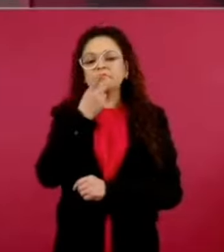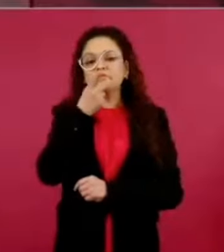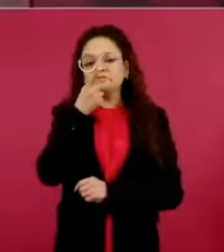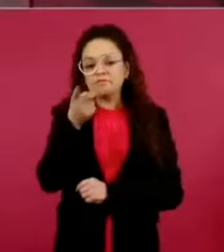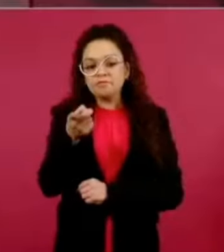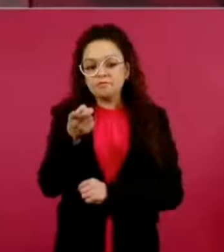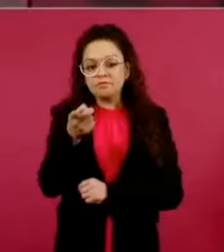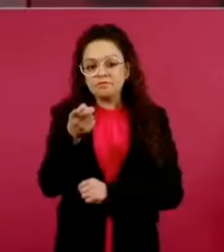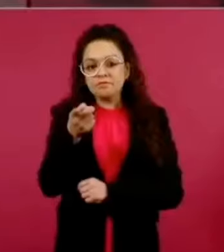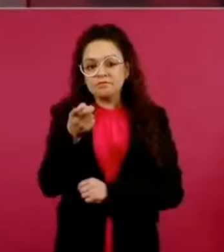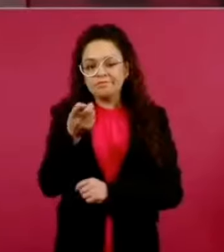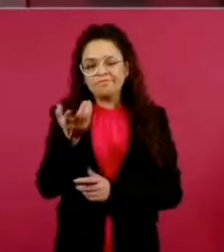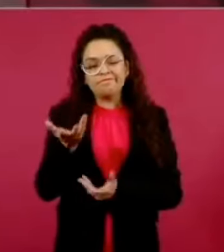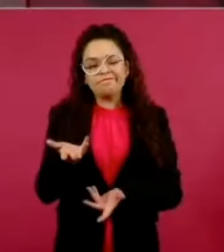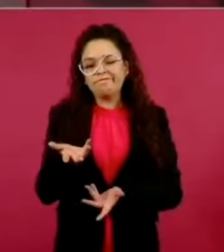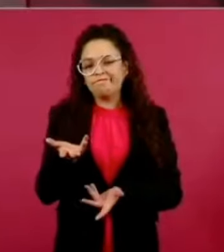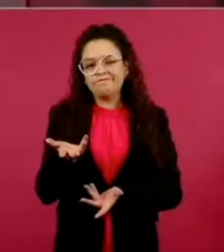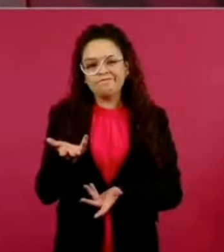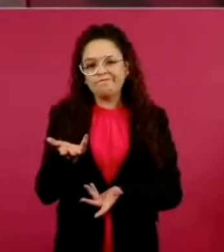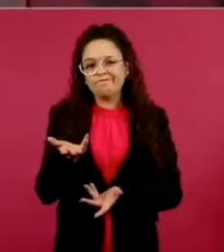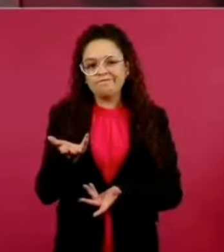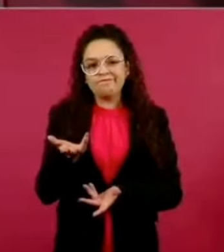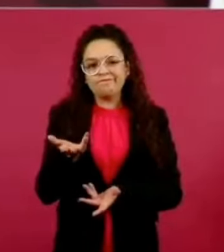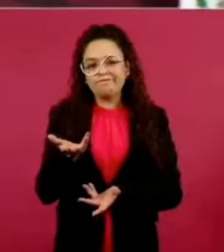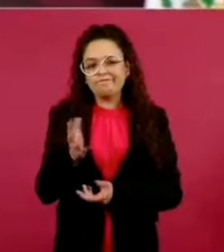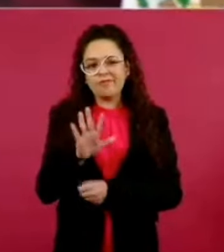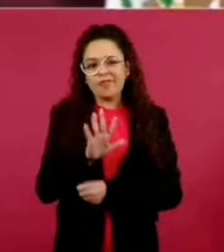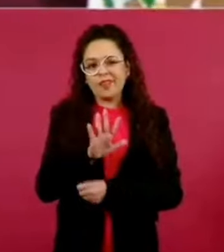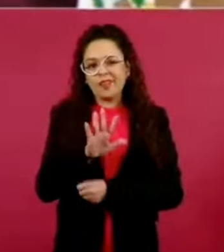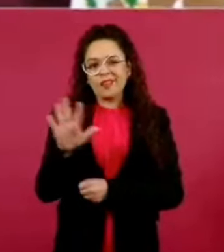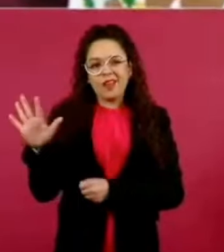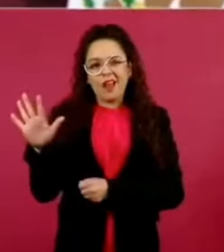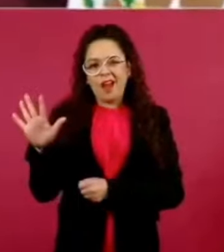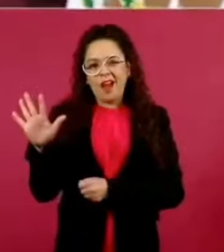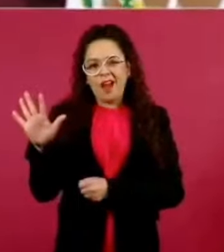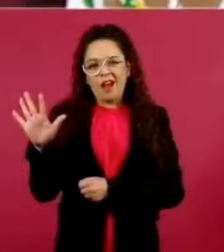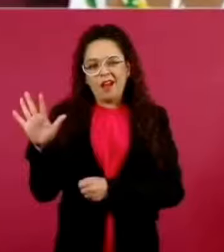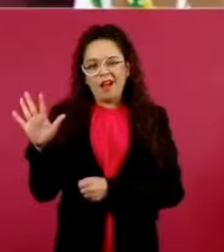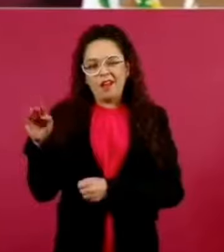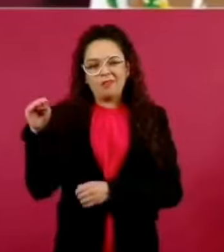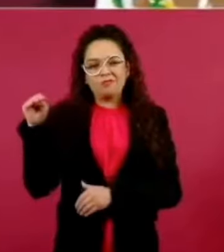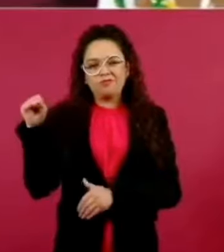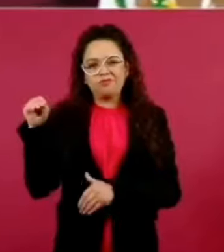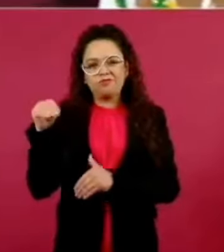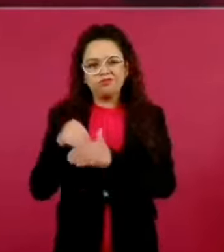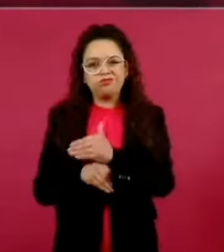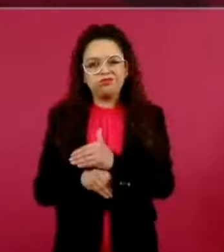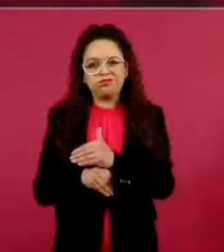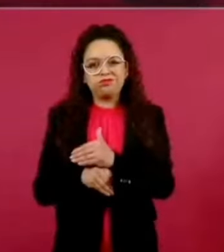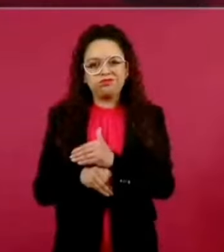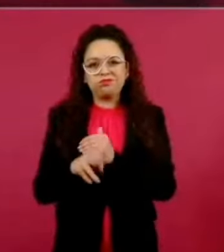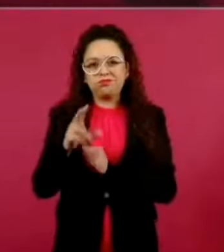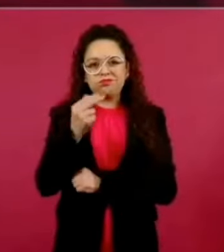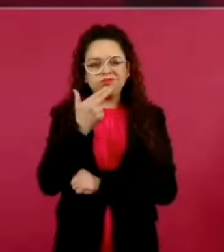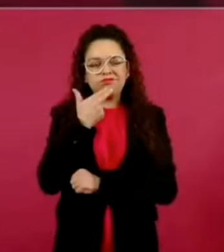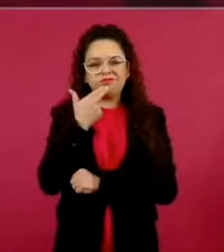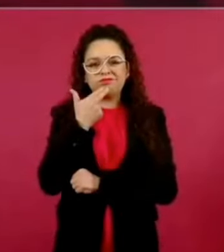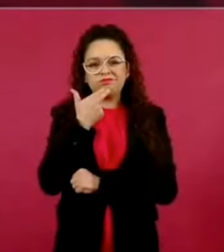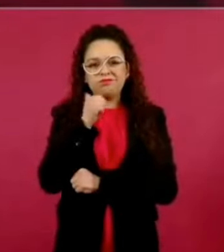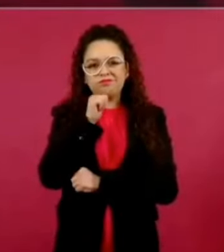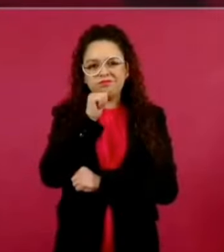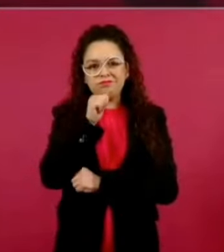descomposición, de decadencia, de mucho